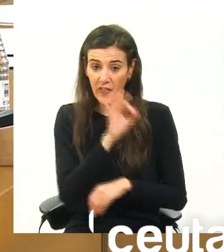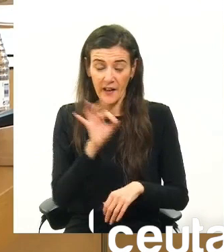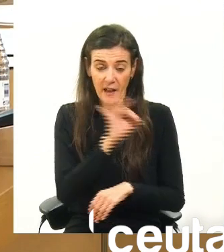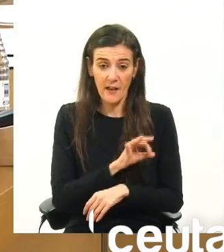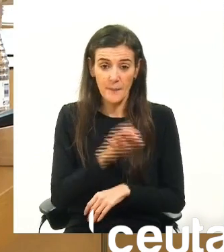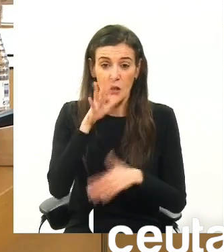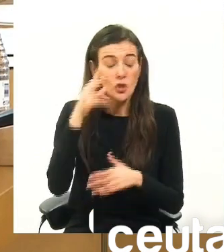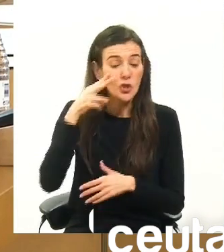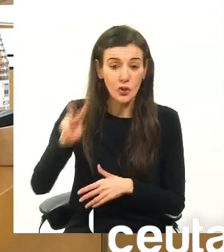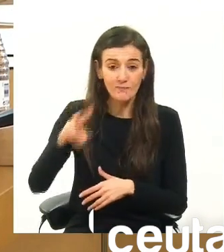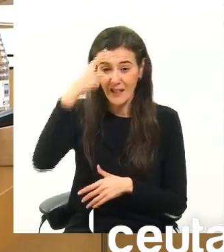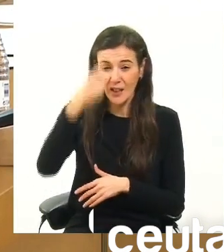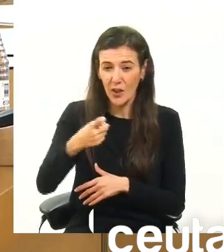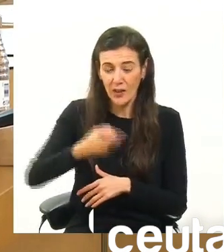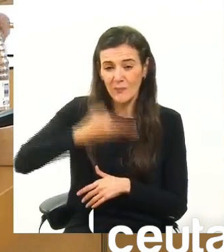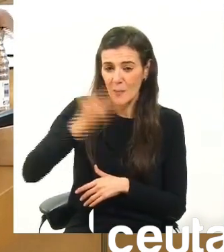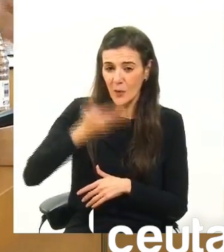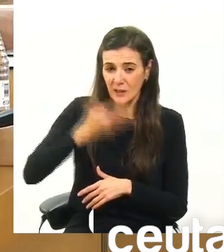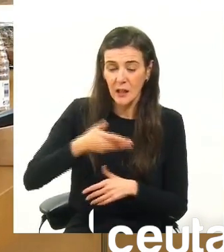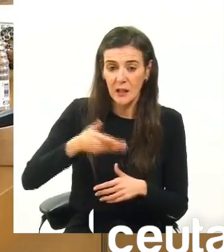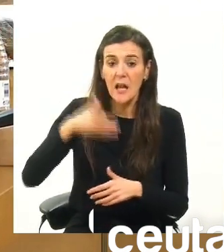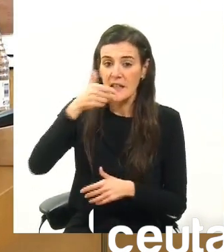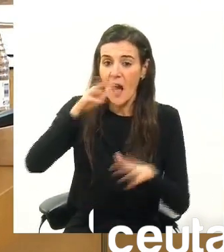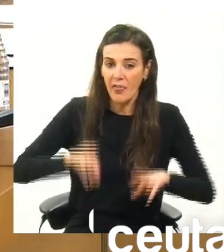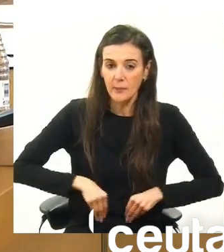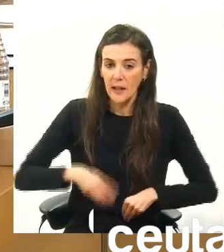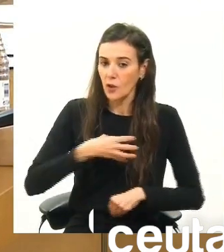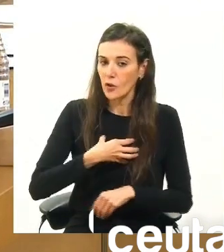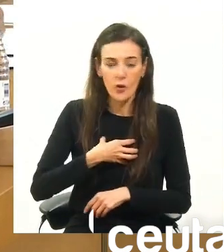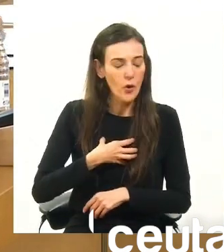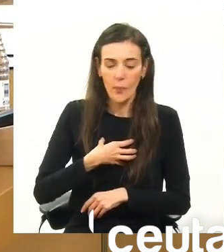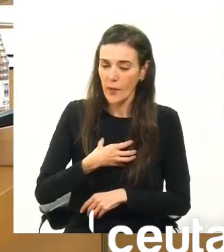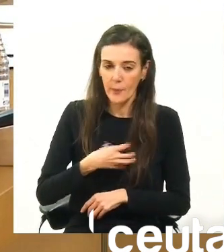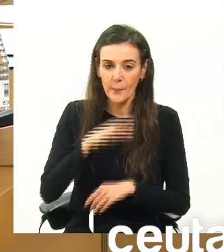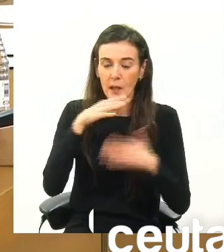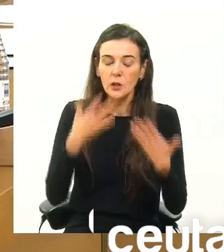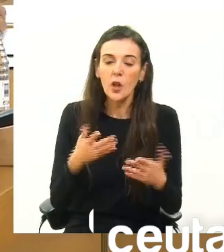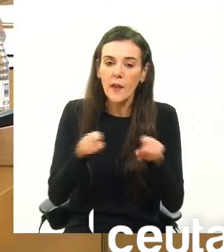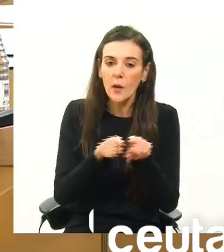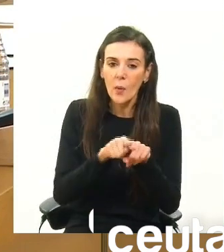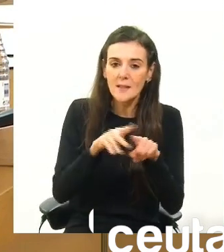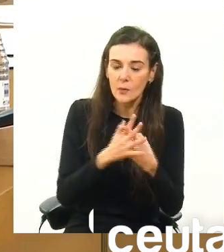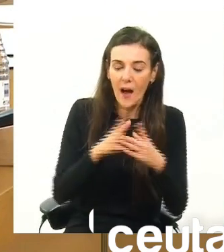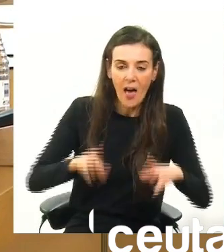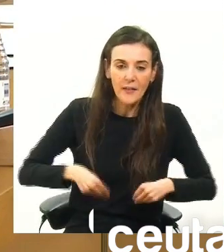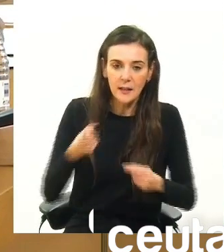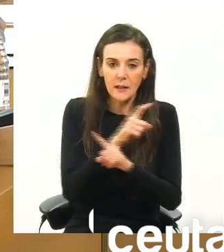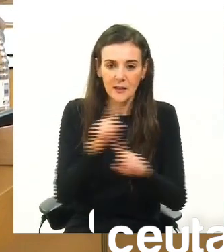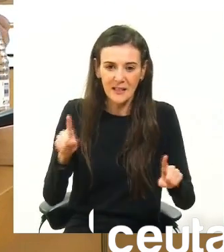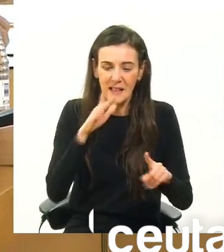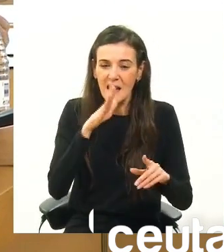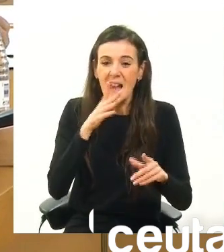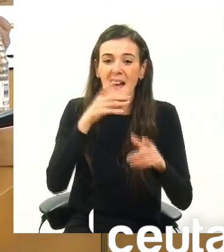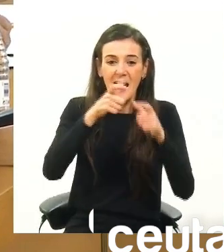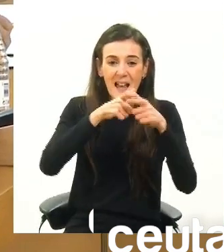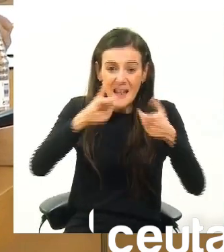Tenemos que recordarlo y no podemos consentirlo. Como también, como tampoco podemos aceptar la ratio